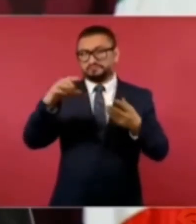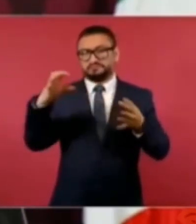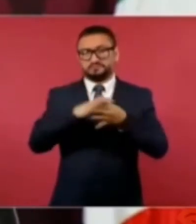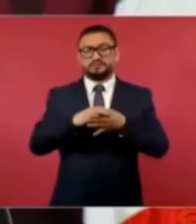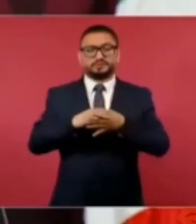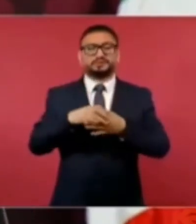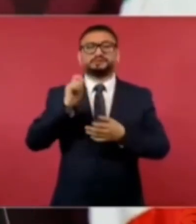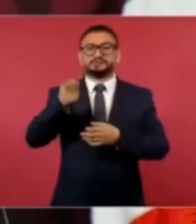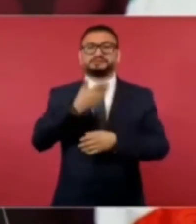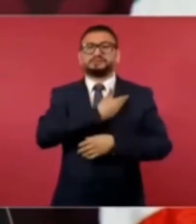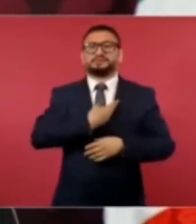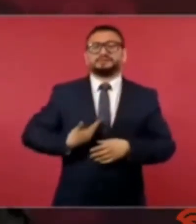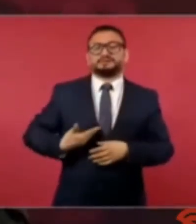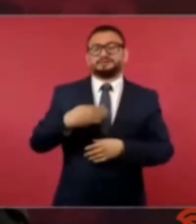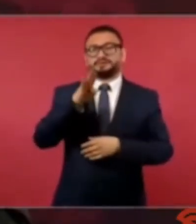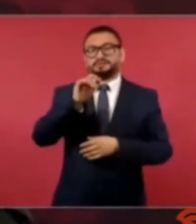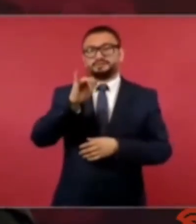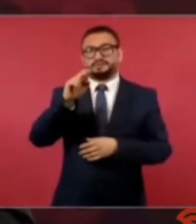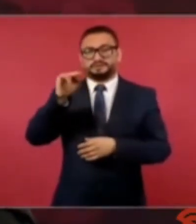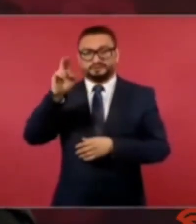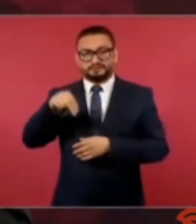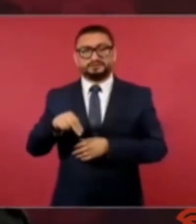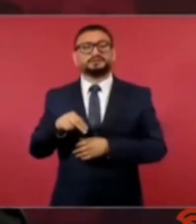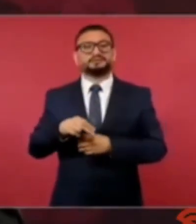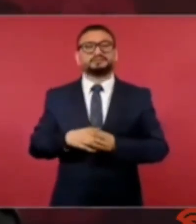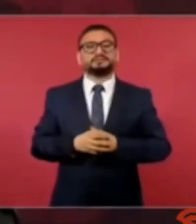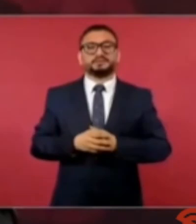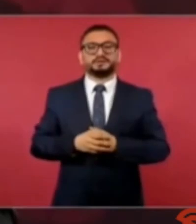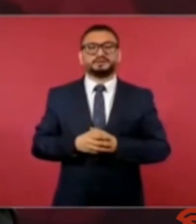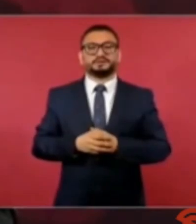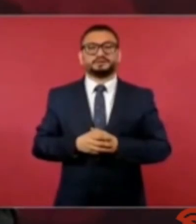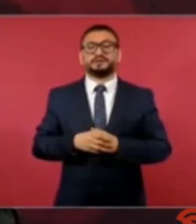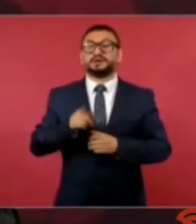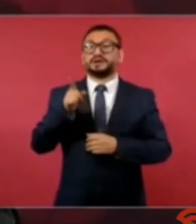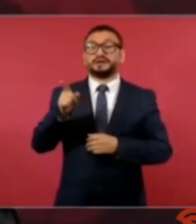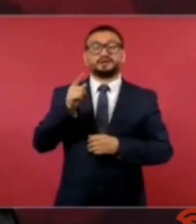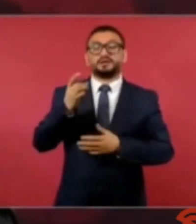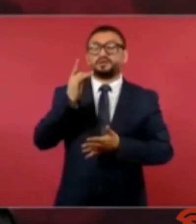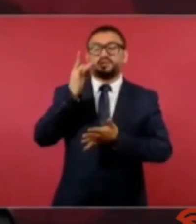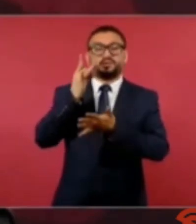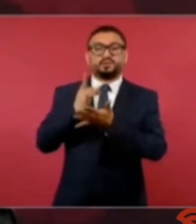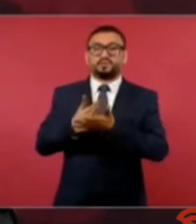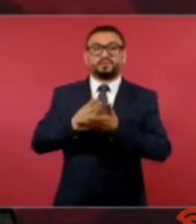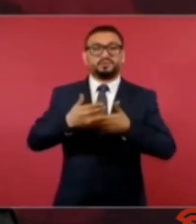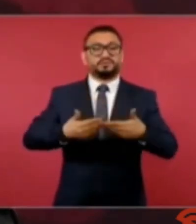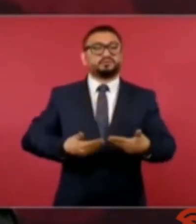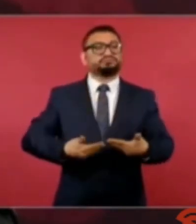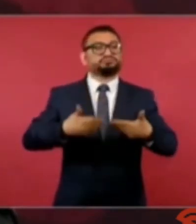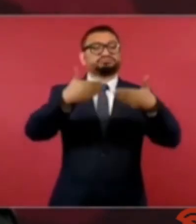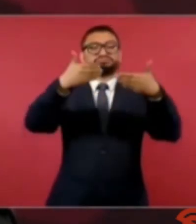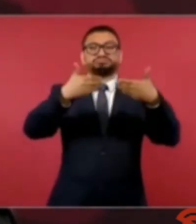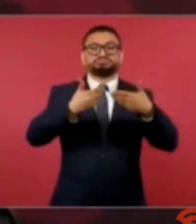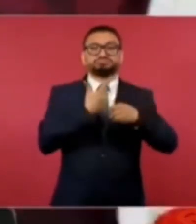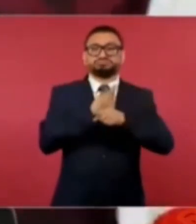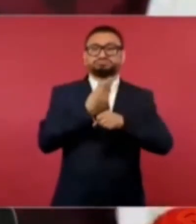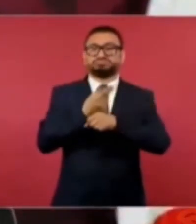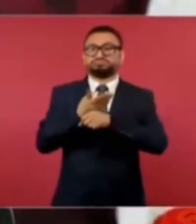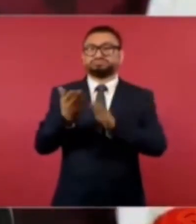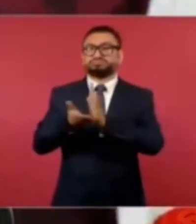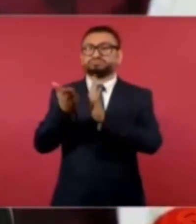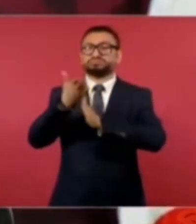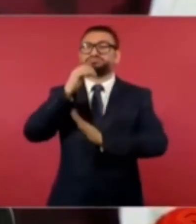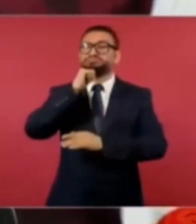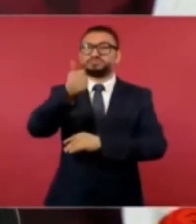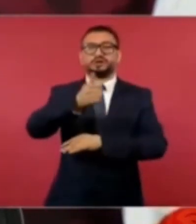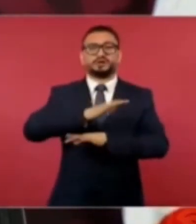que el presidente Biden es el único que no ha hecho muro. No ha construido